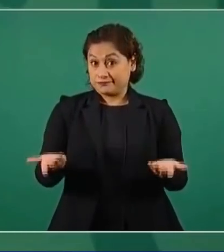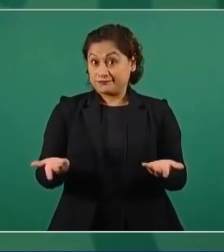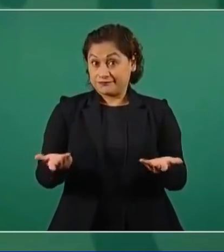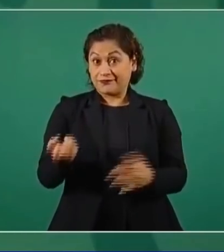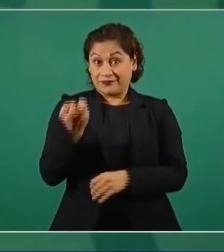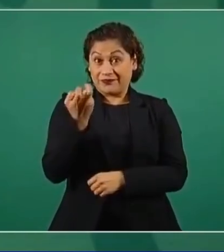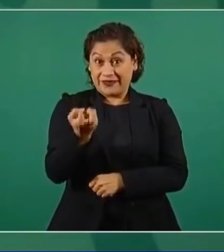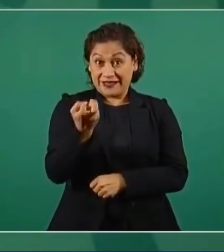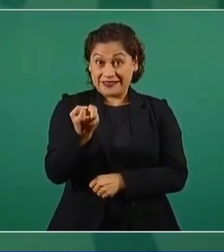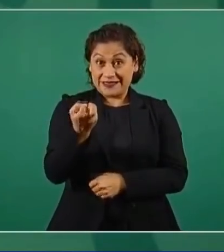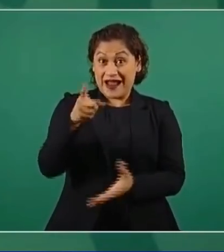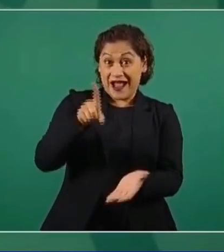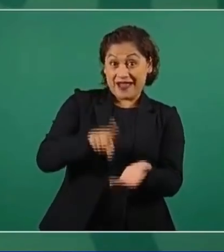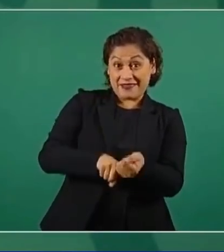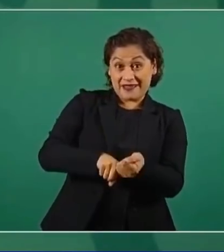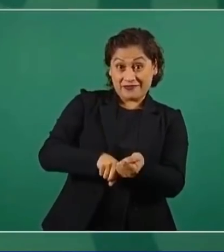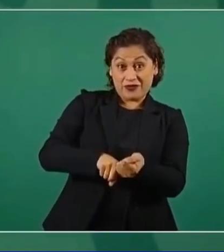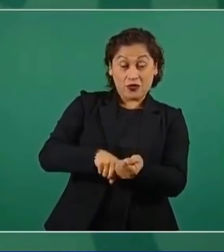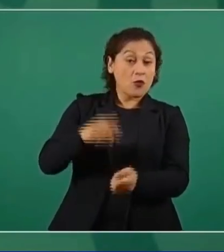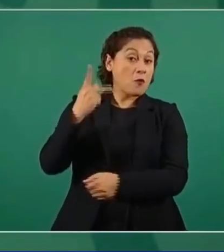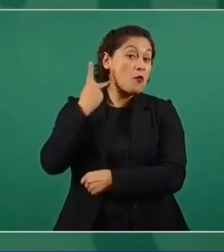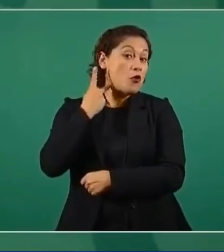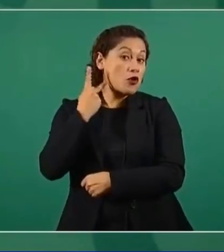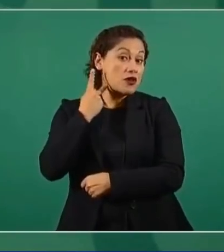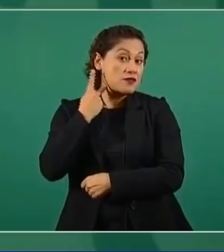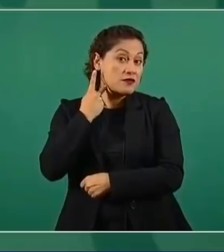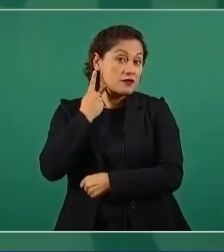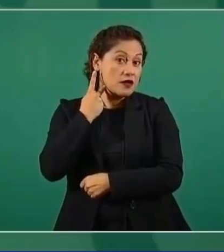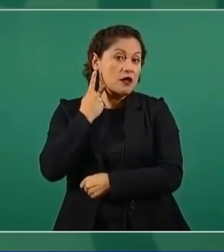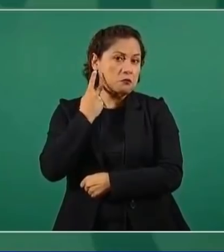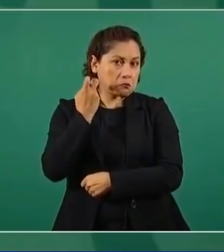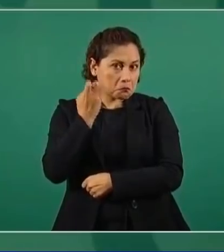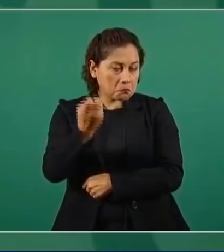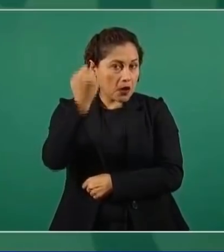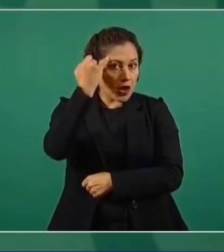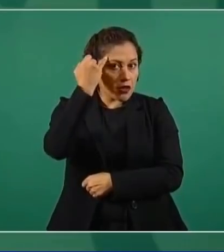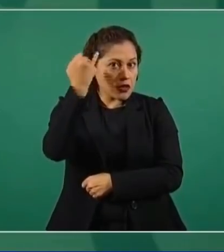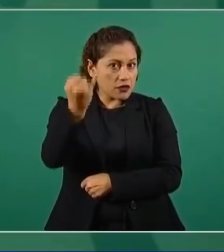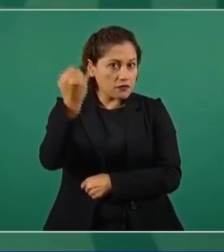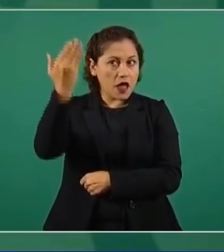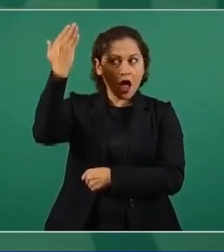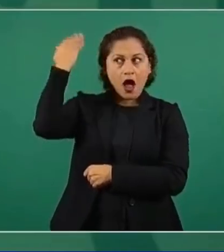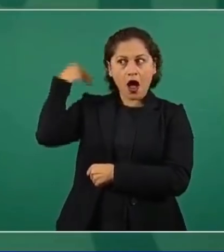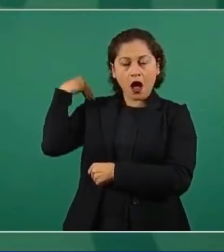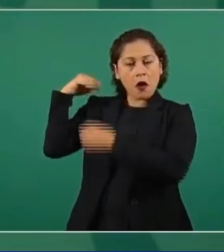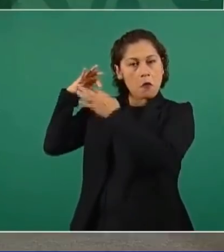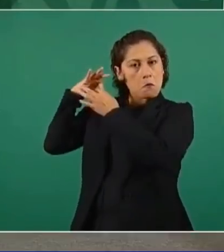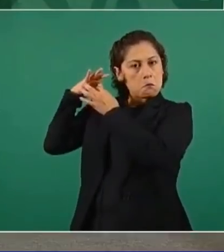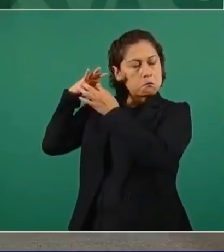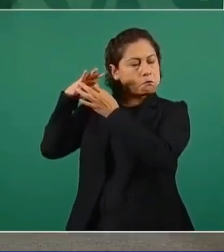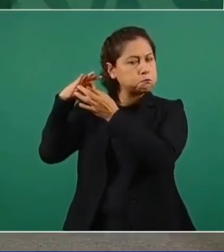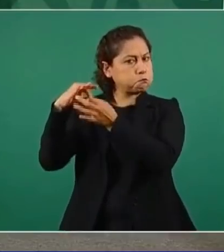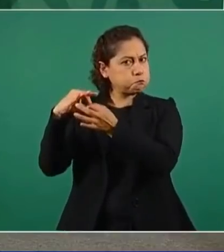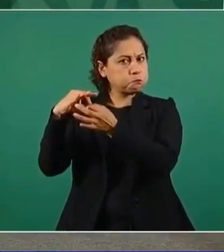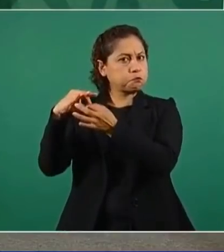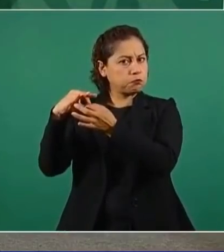mantuvo durante mucho tiempo,